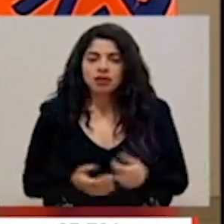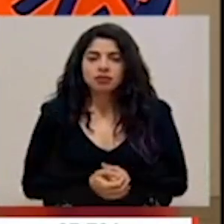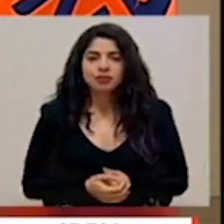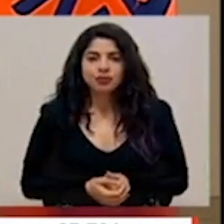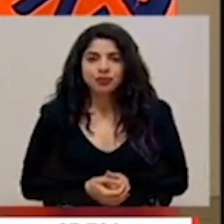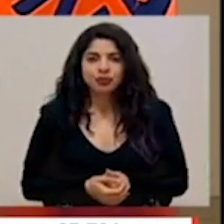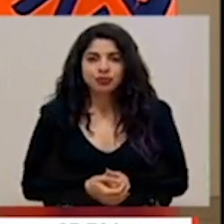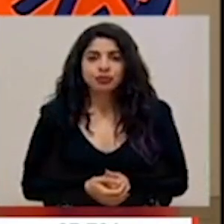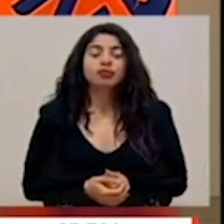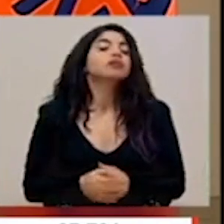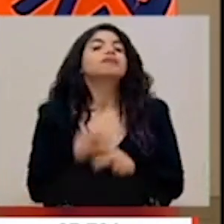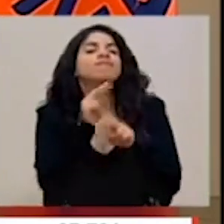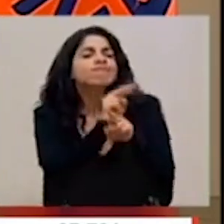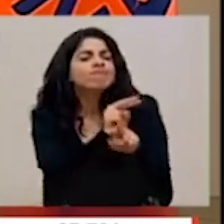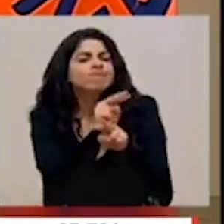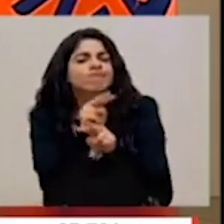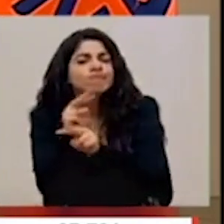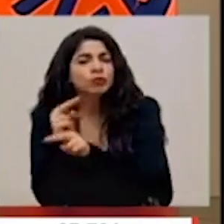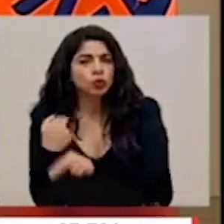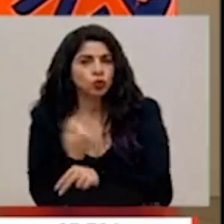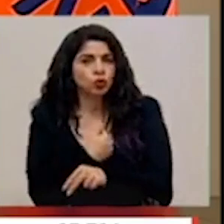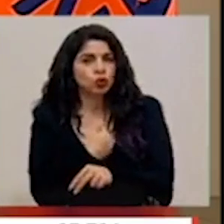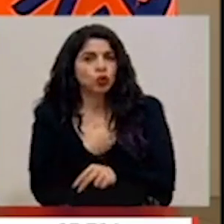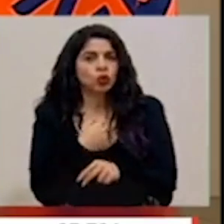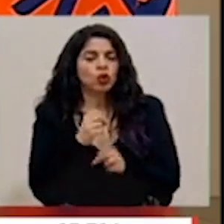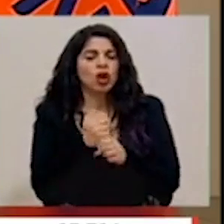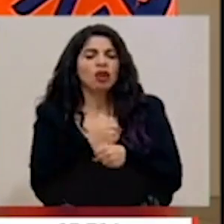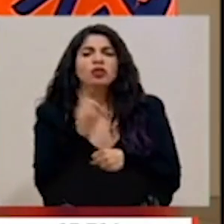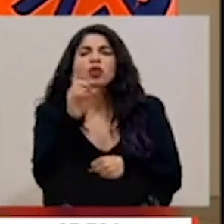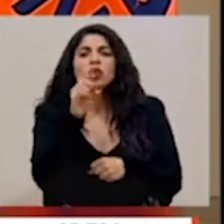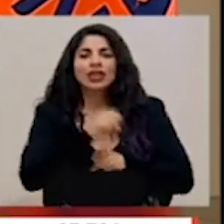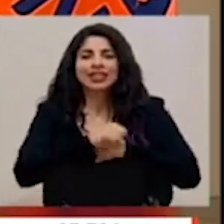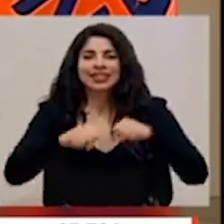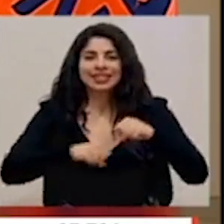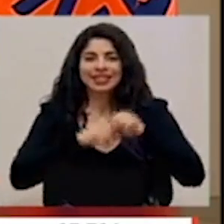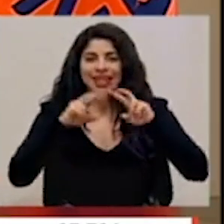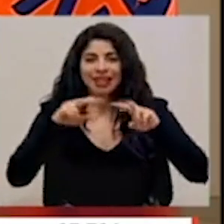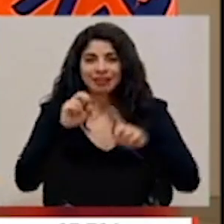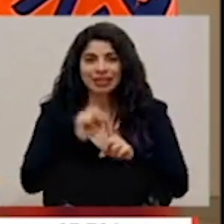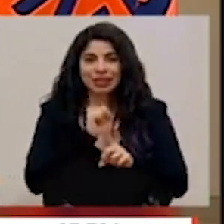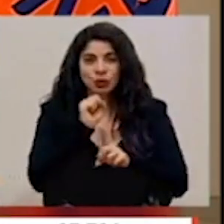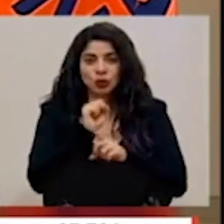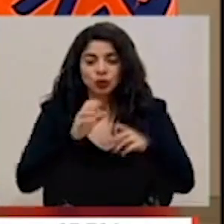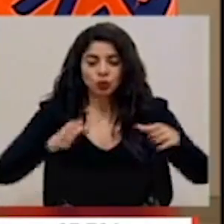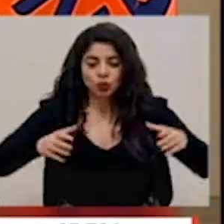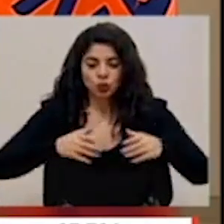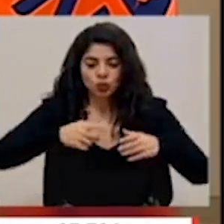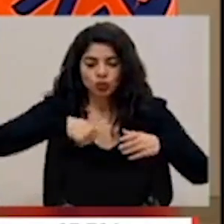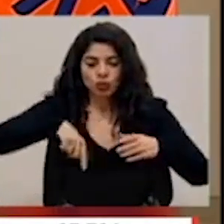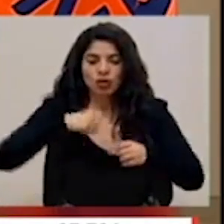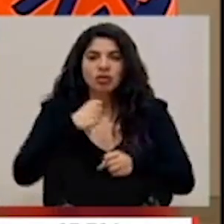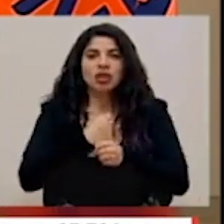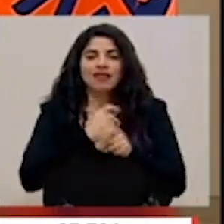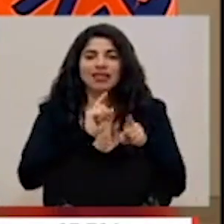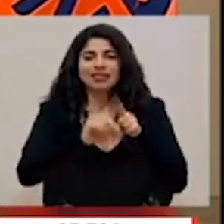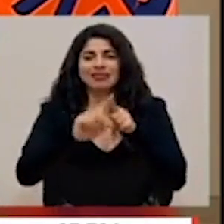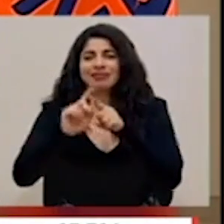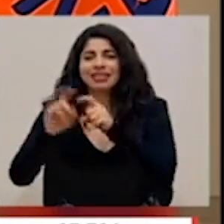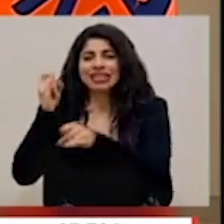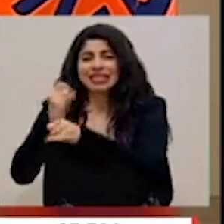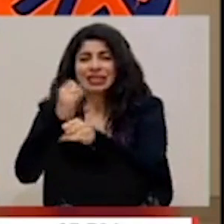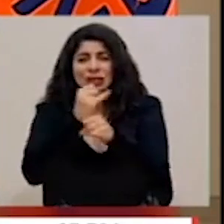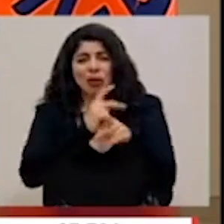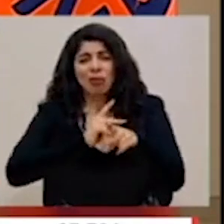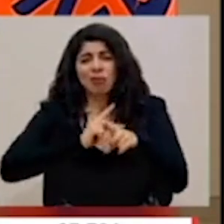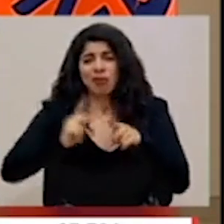El seguimiento que hacemos desde la sala de análisis de situación, un grupo de trabajo interinstitucional con profesionales de